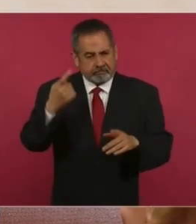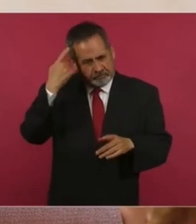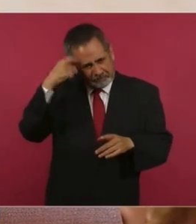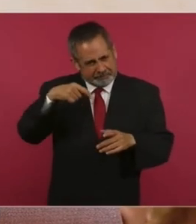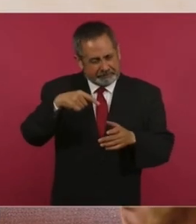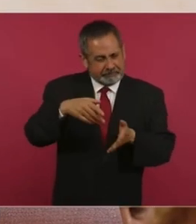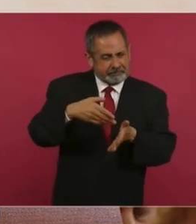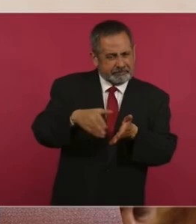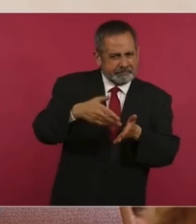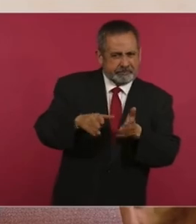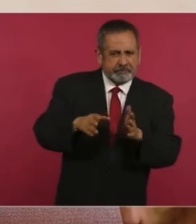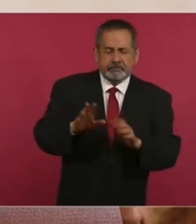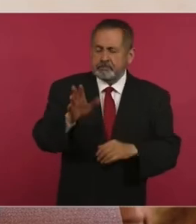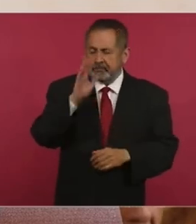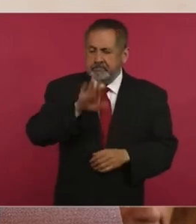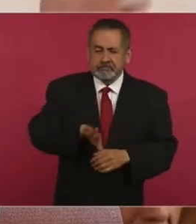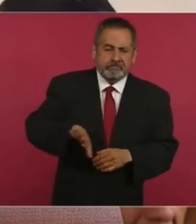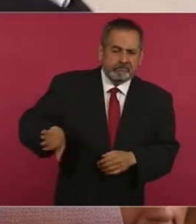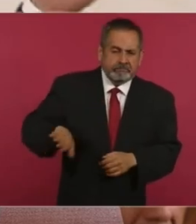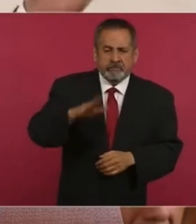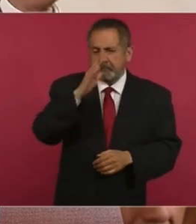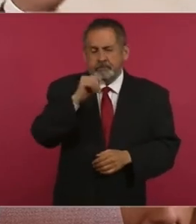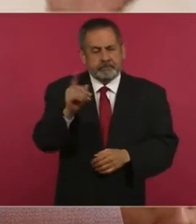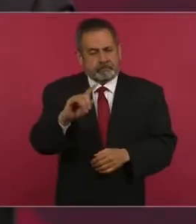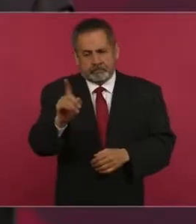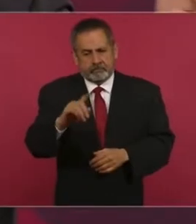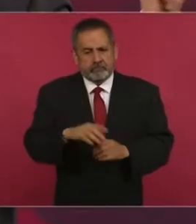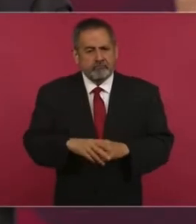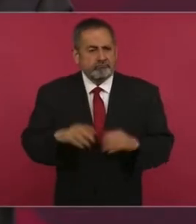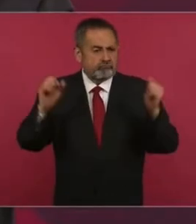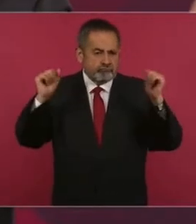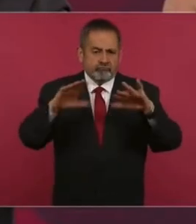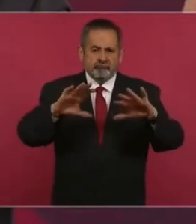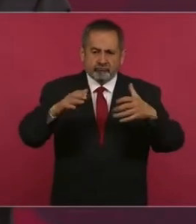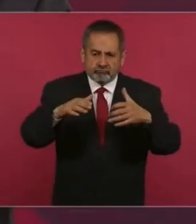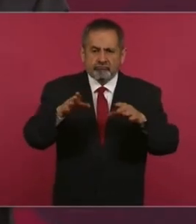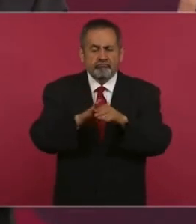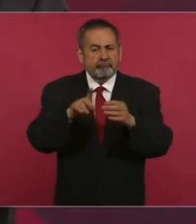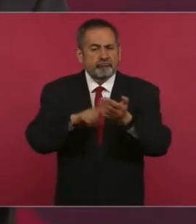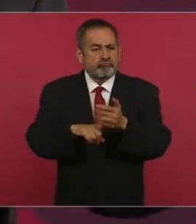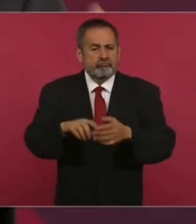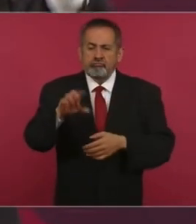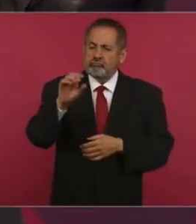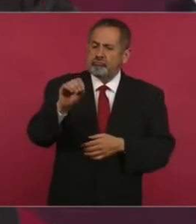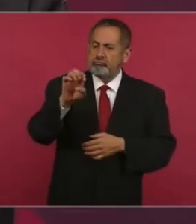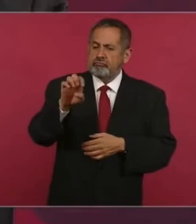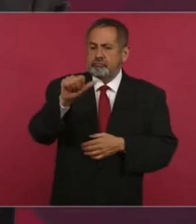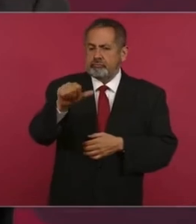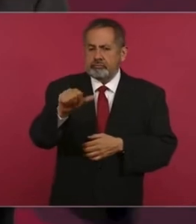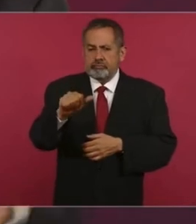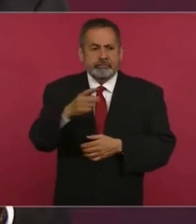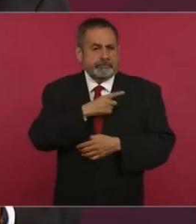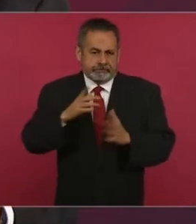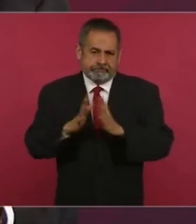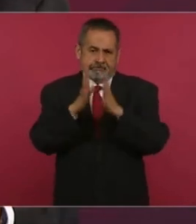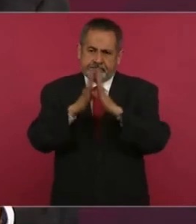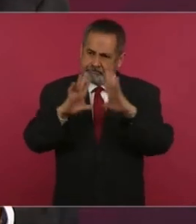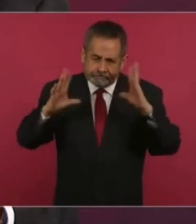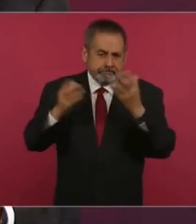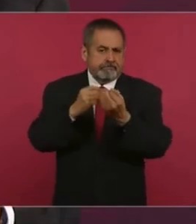y no se puede hablar de una Cumbre de las Américas si no participamos todos.